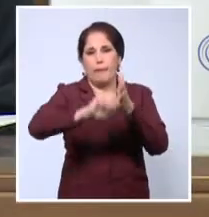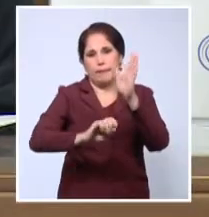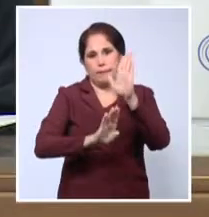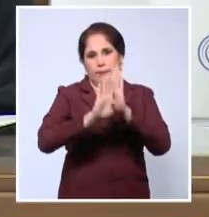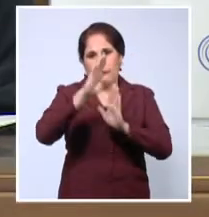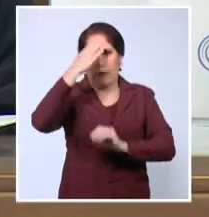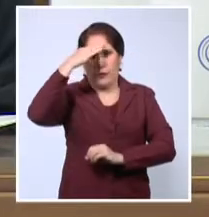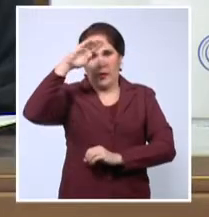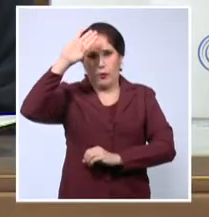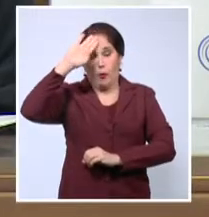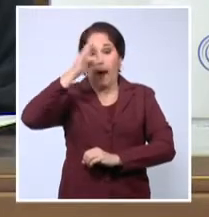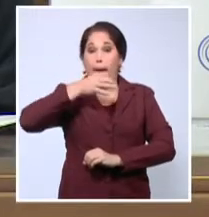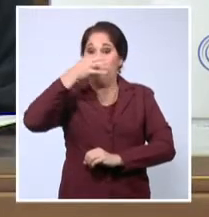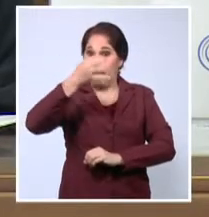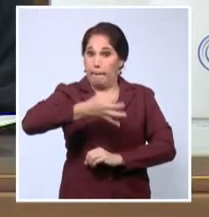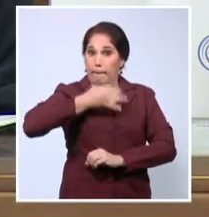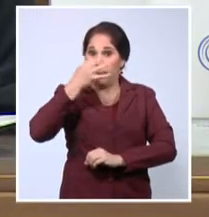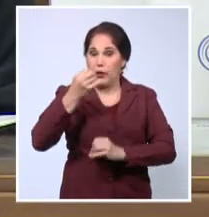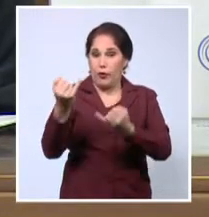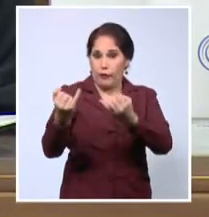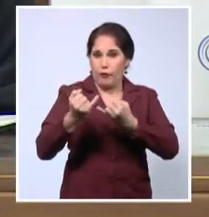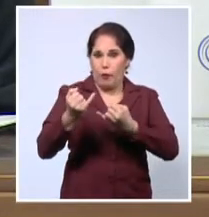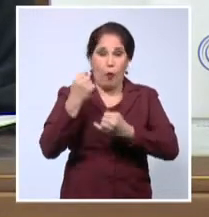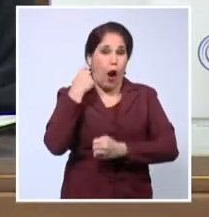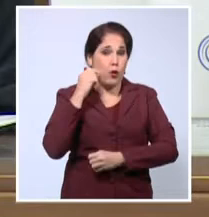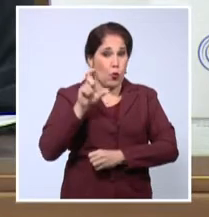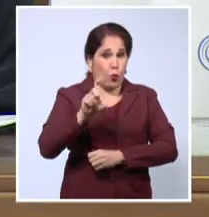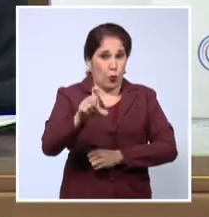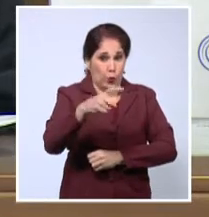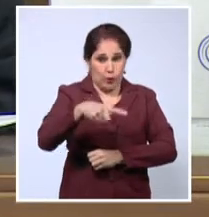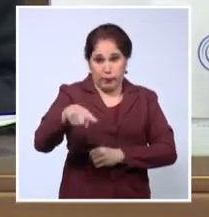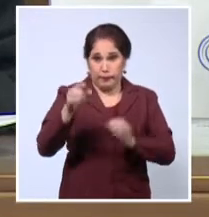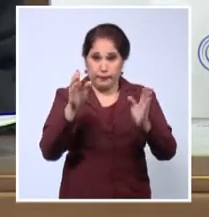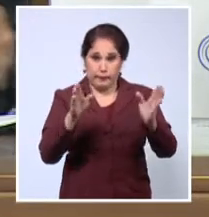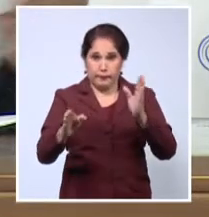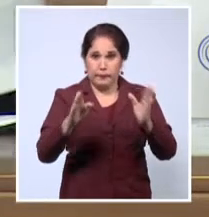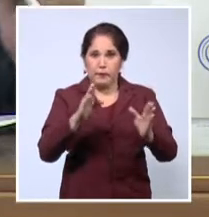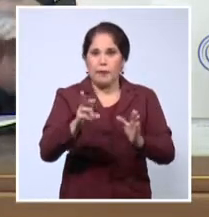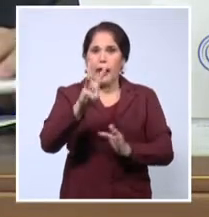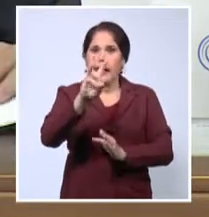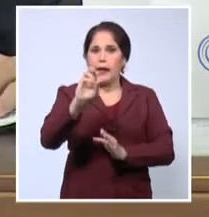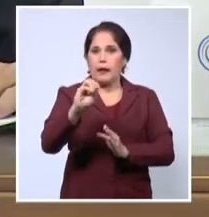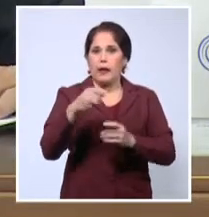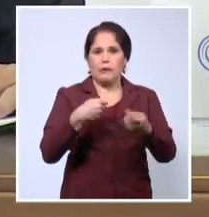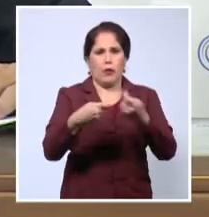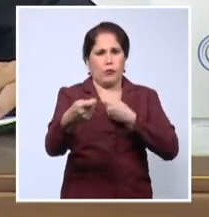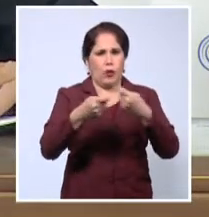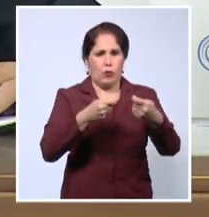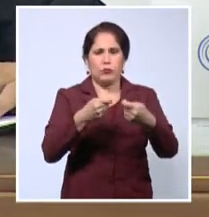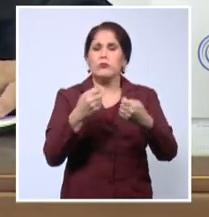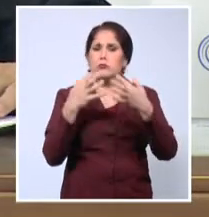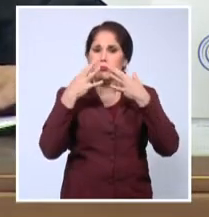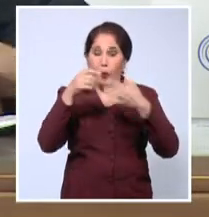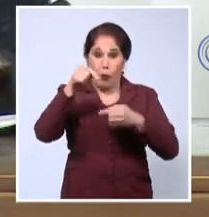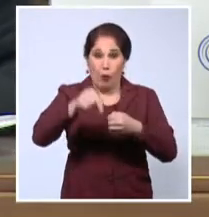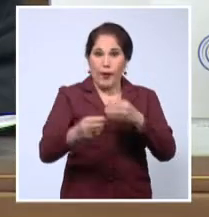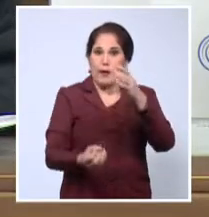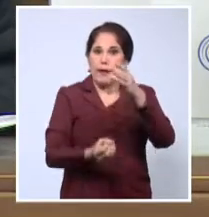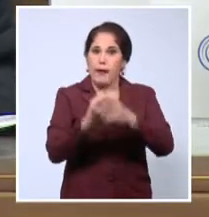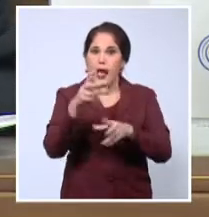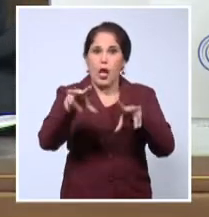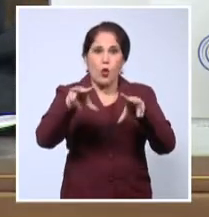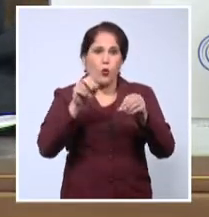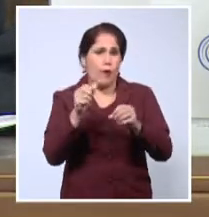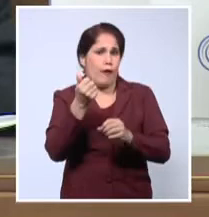Rodrigo Malmierca informó que en el último año se han concretado más de una treintena de negocios y adelantó que hoy se crean nuevas